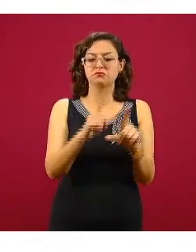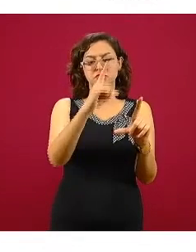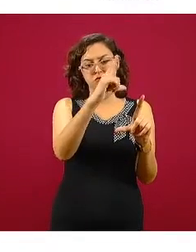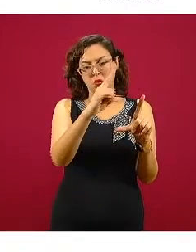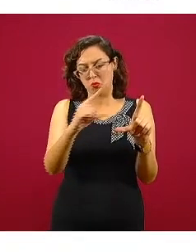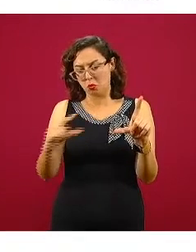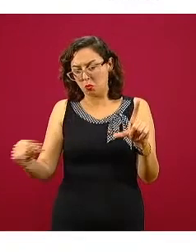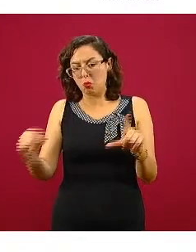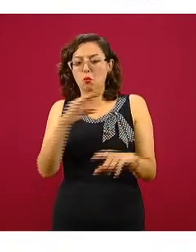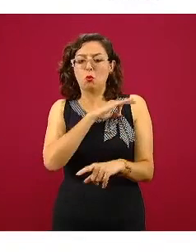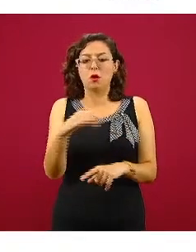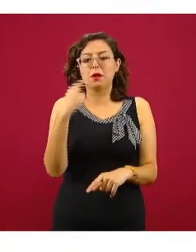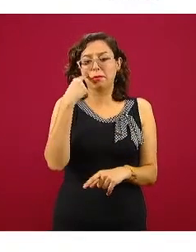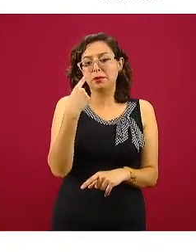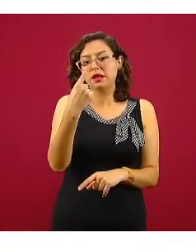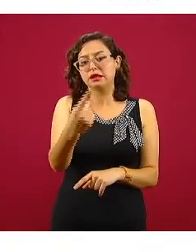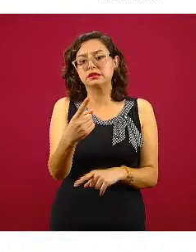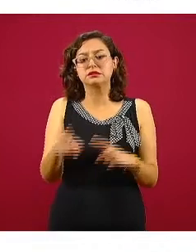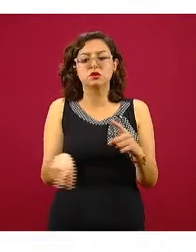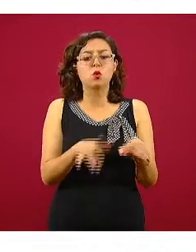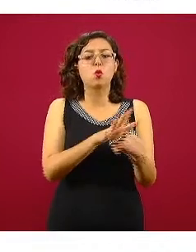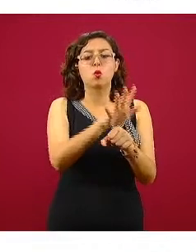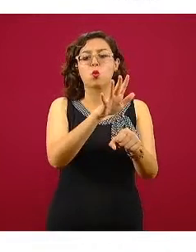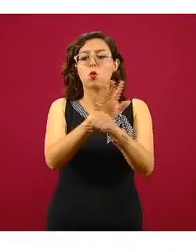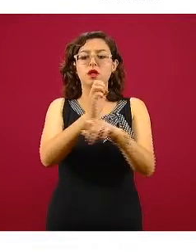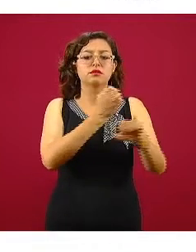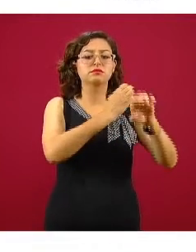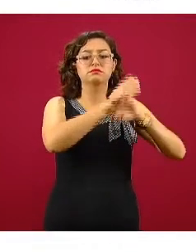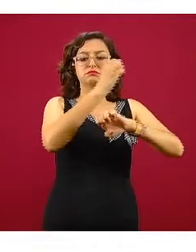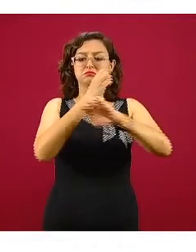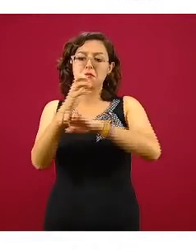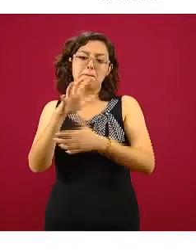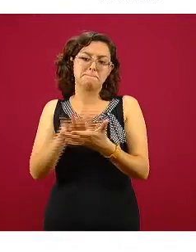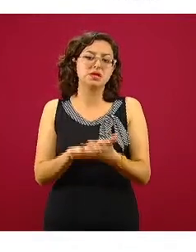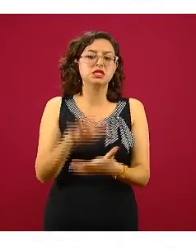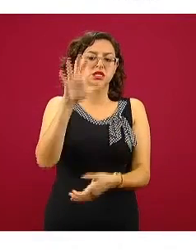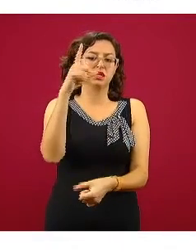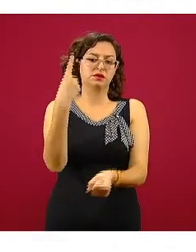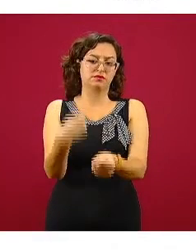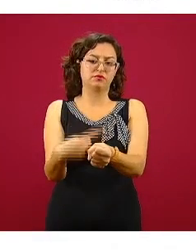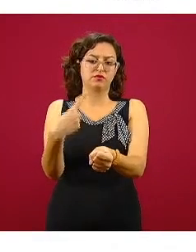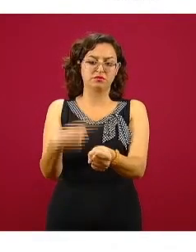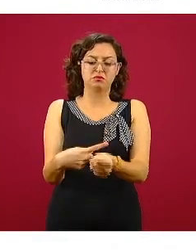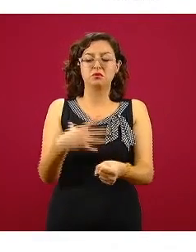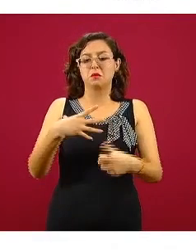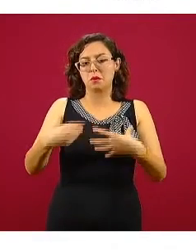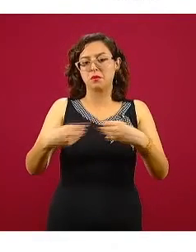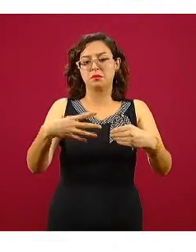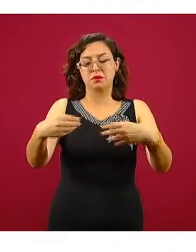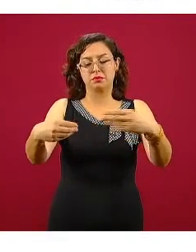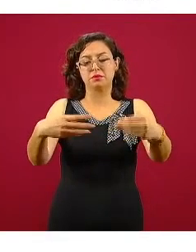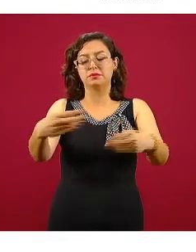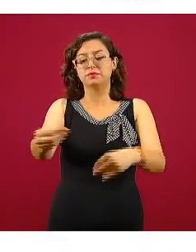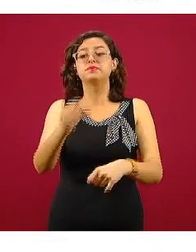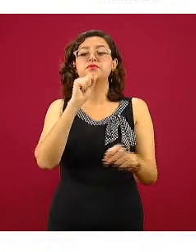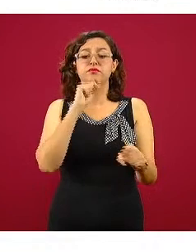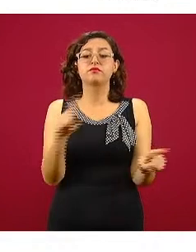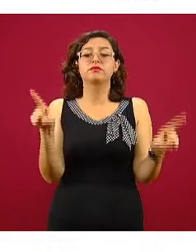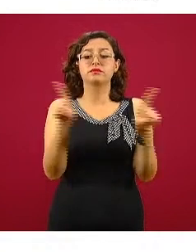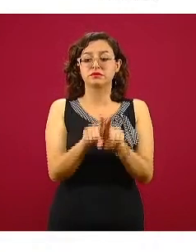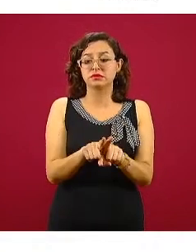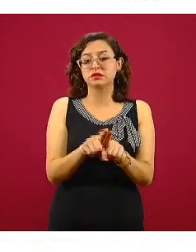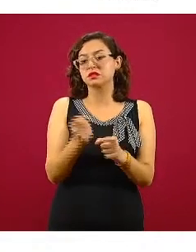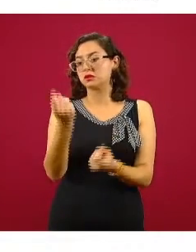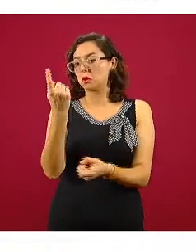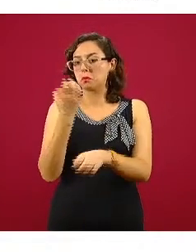que ustedes puedan ver cuáles son las entidades con mayor cantidad de casos confirmados rápidamente, así como las que también tienen la